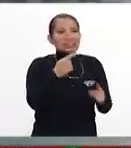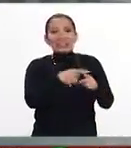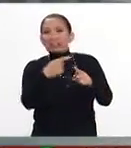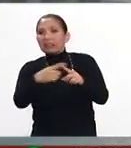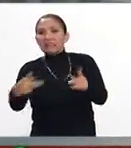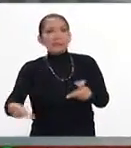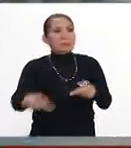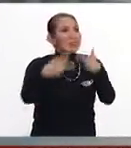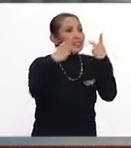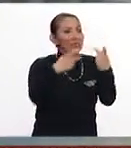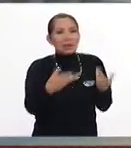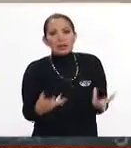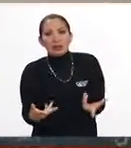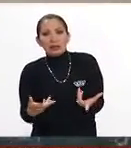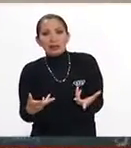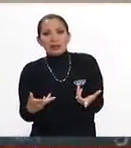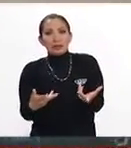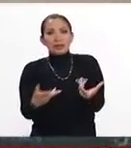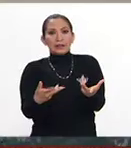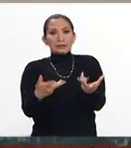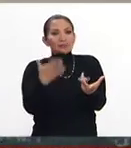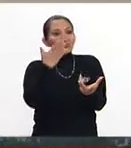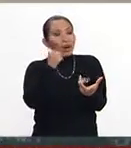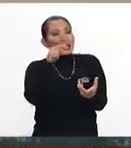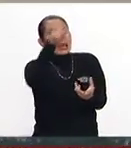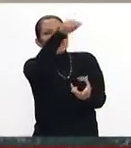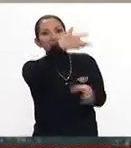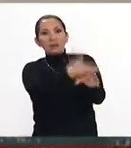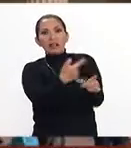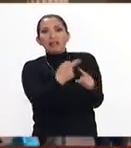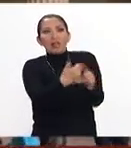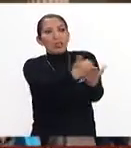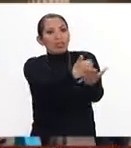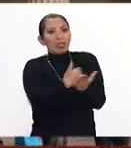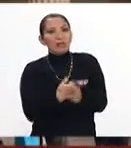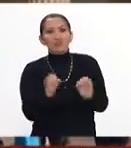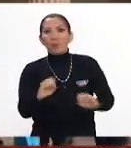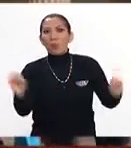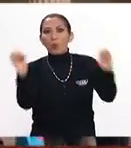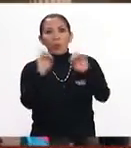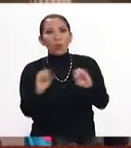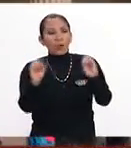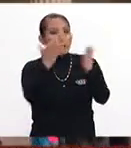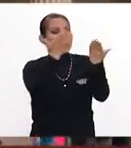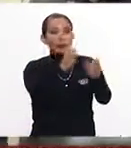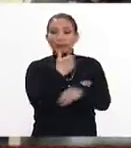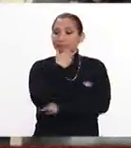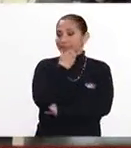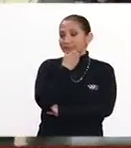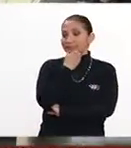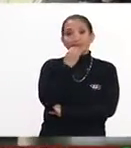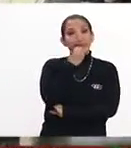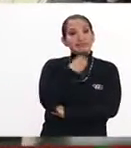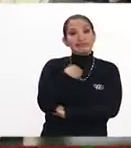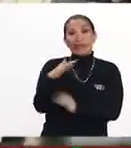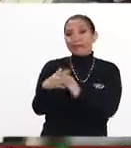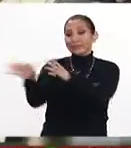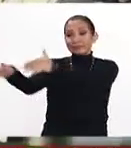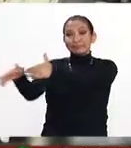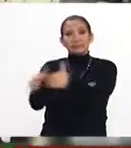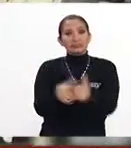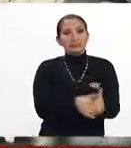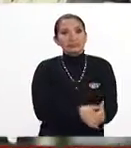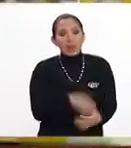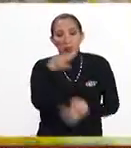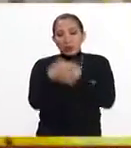venderlo, y por no tener un representante allá, pues el banco se puede quedar con el bien después de una